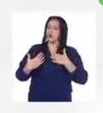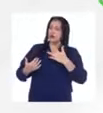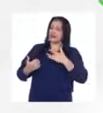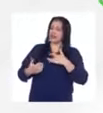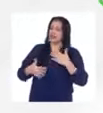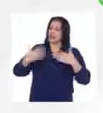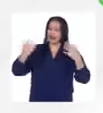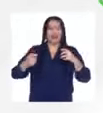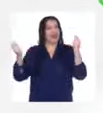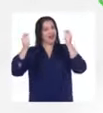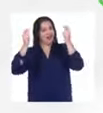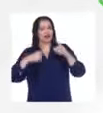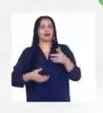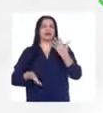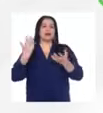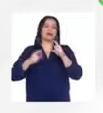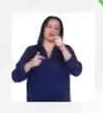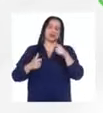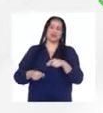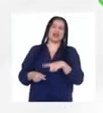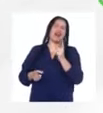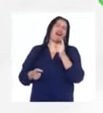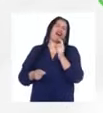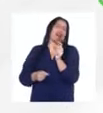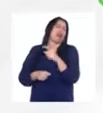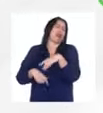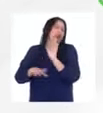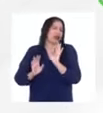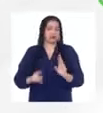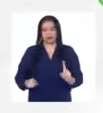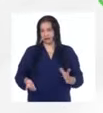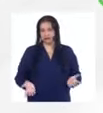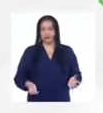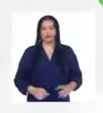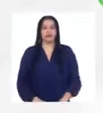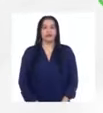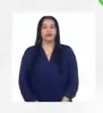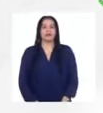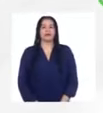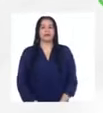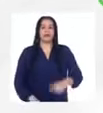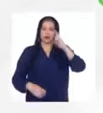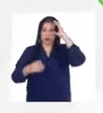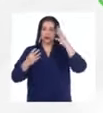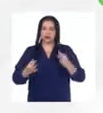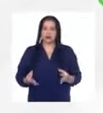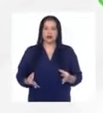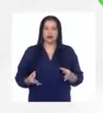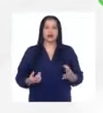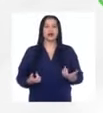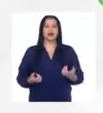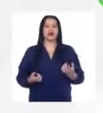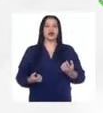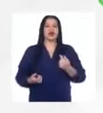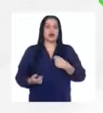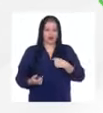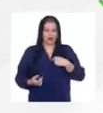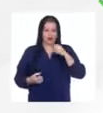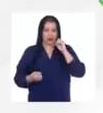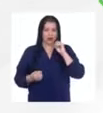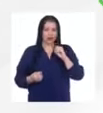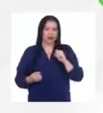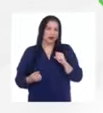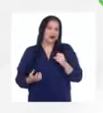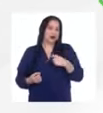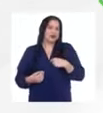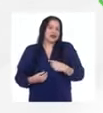aunque para otros puede parecer algo muy pequeño ¿no? y creo que tercero dije dos pero quisiera poner